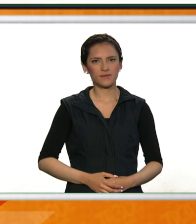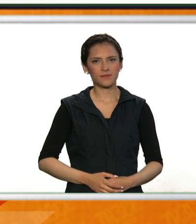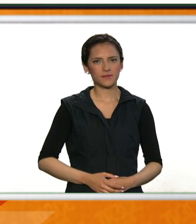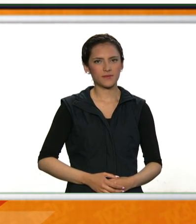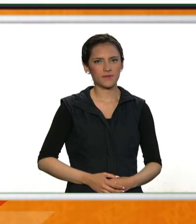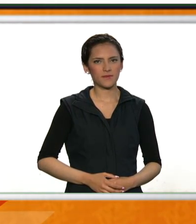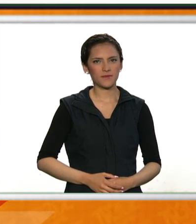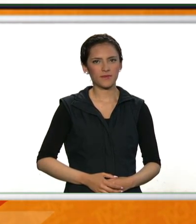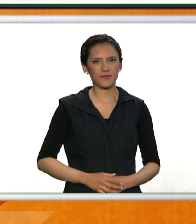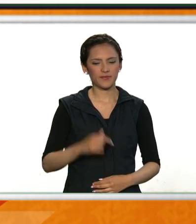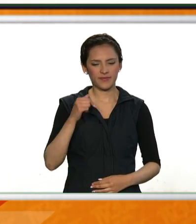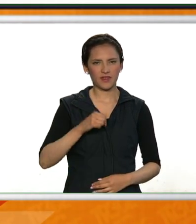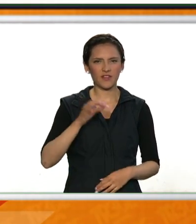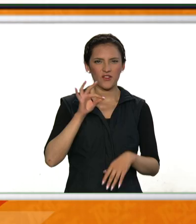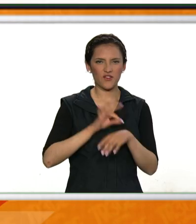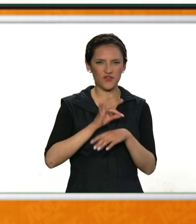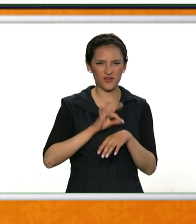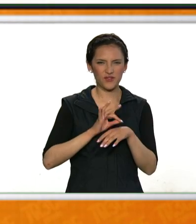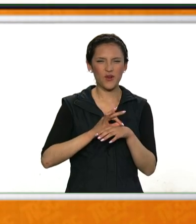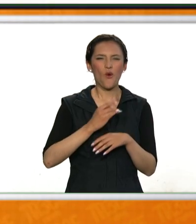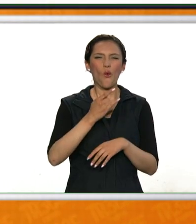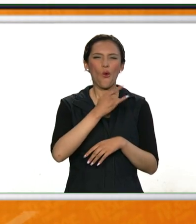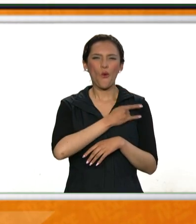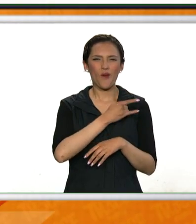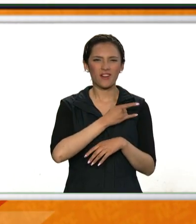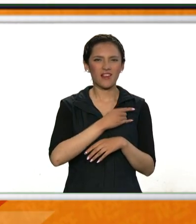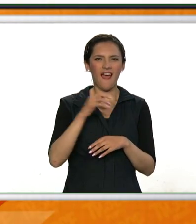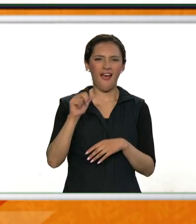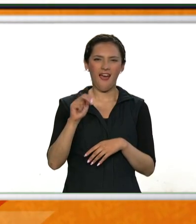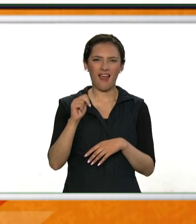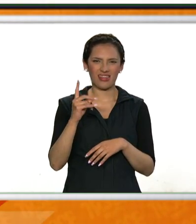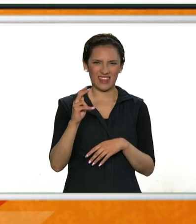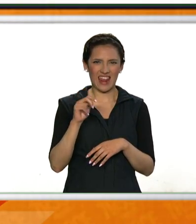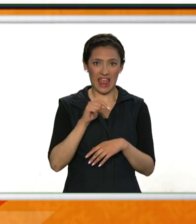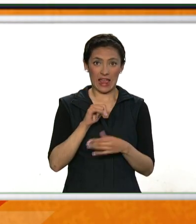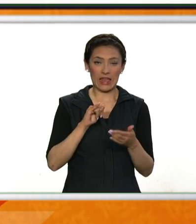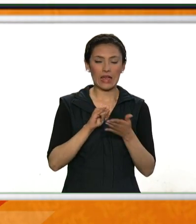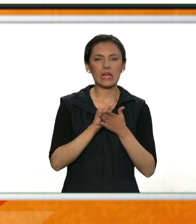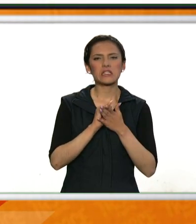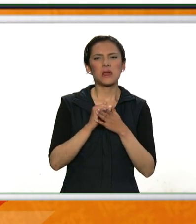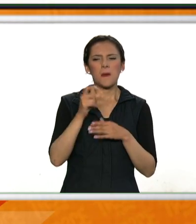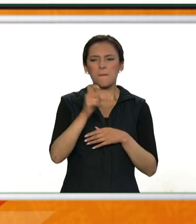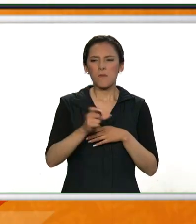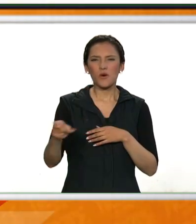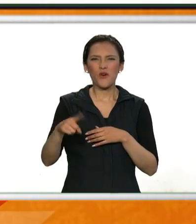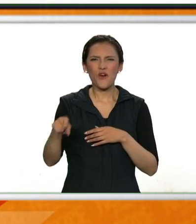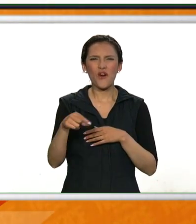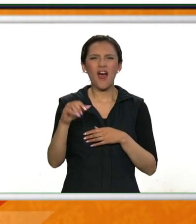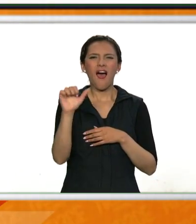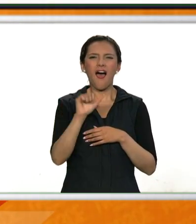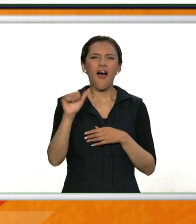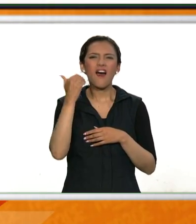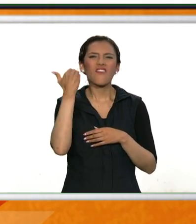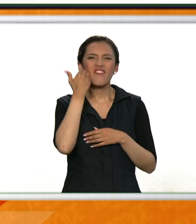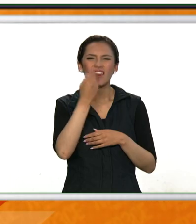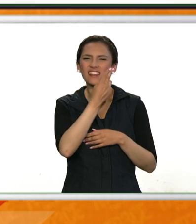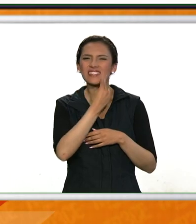La Fundación Universitaria del Área Andina está haciendo por segundo año la donación de cabello para apoyar a las mujeres con cáncer de mama.